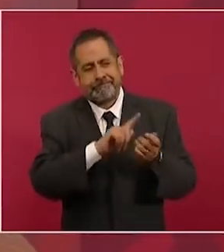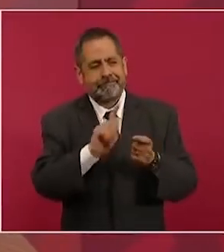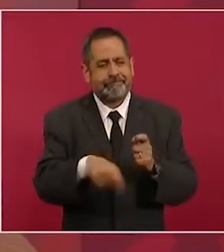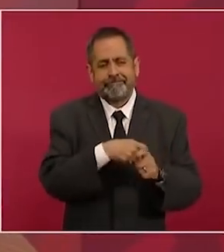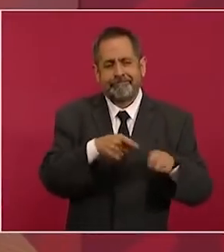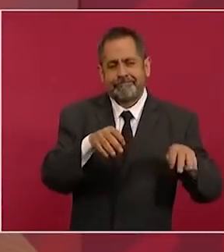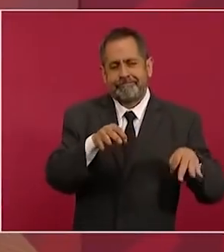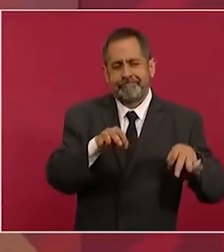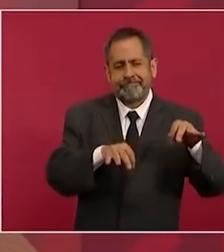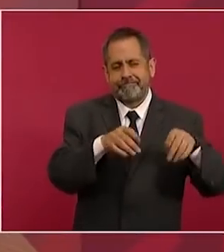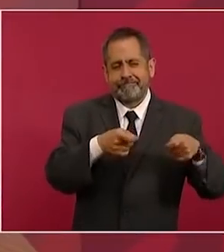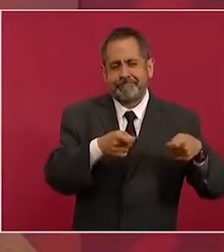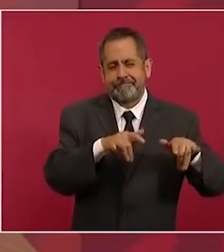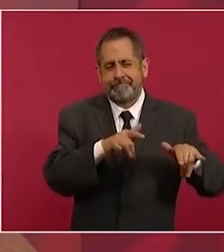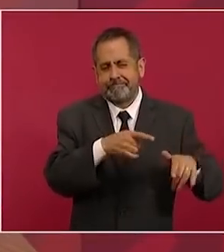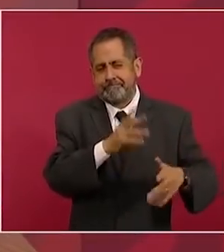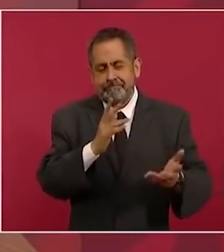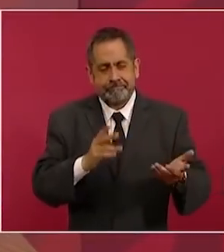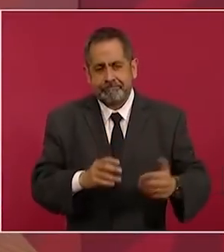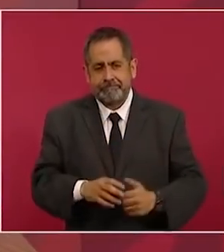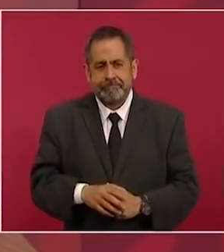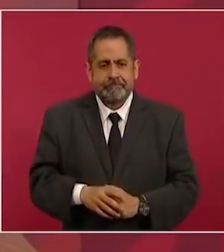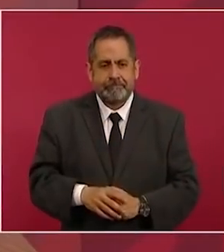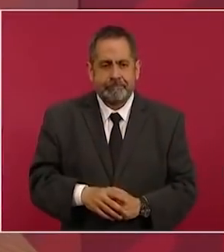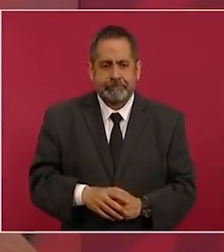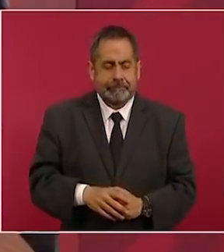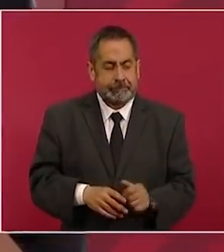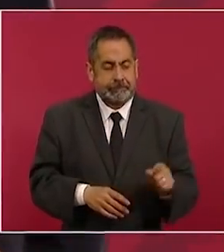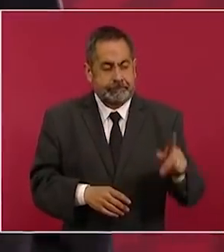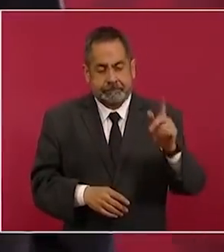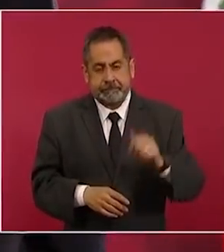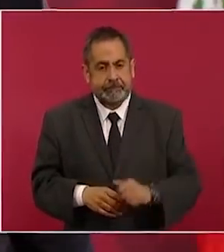son